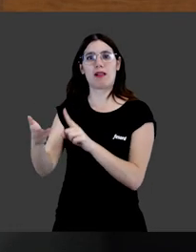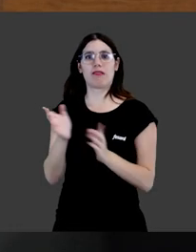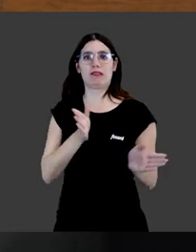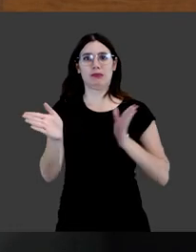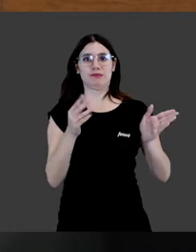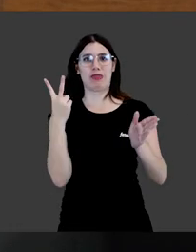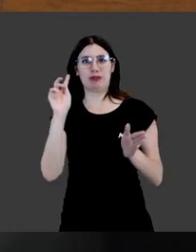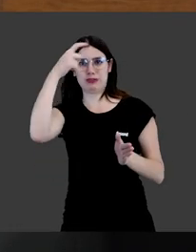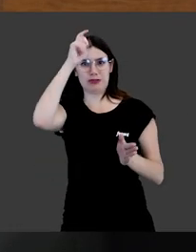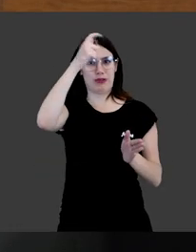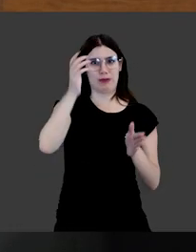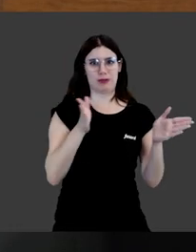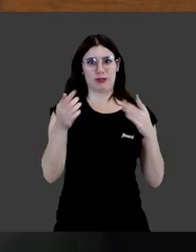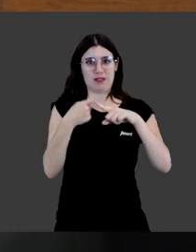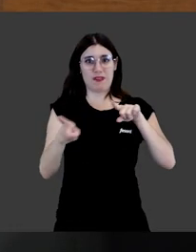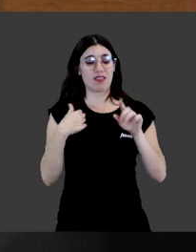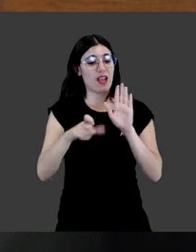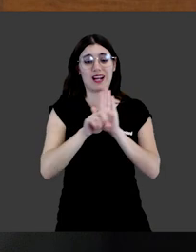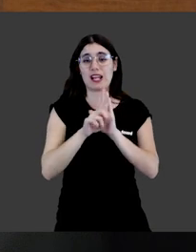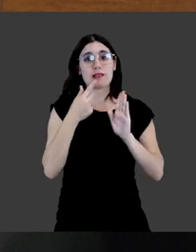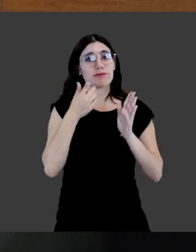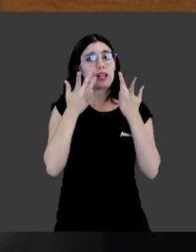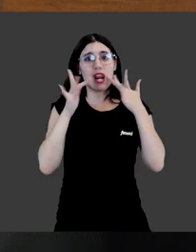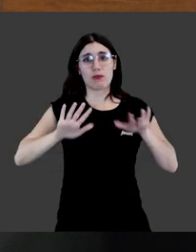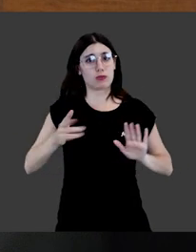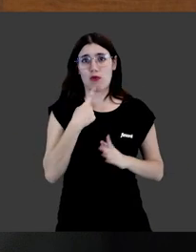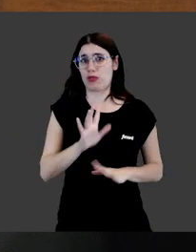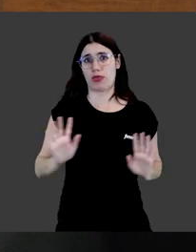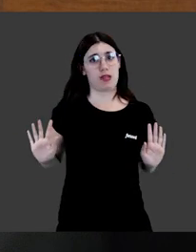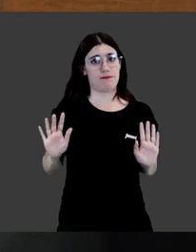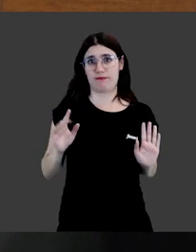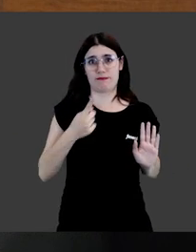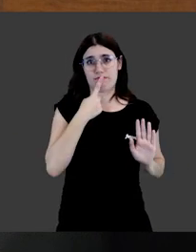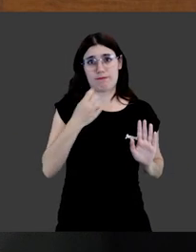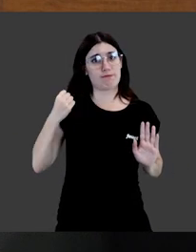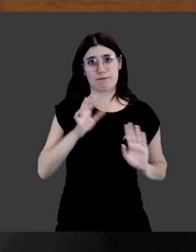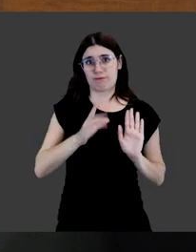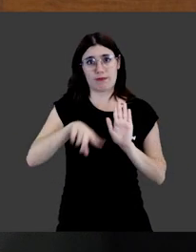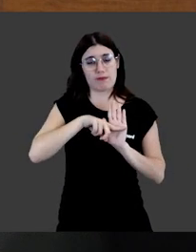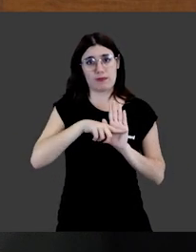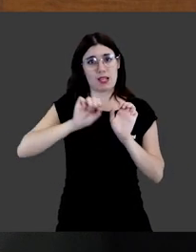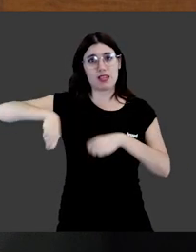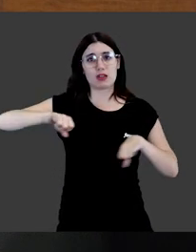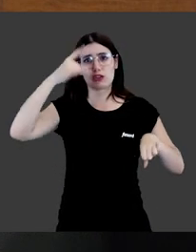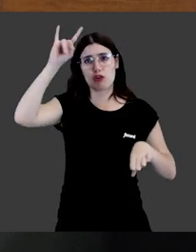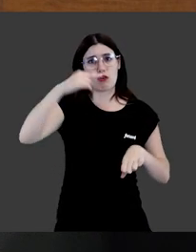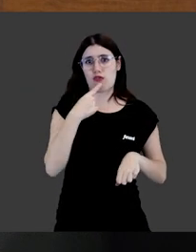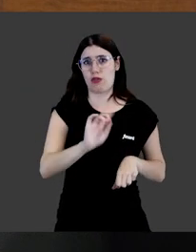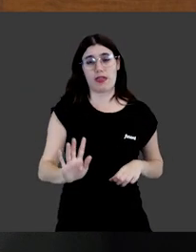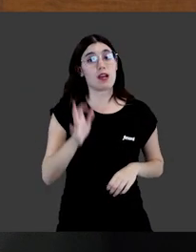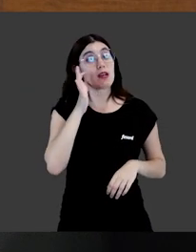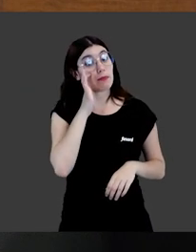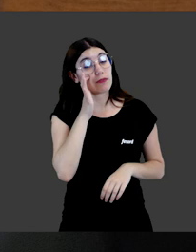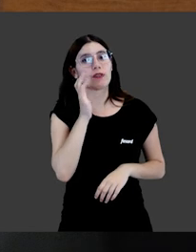de maltrato animal. Es verdad que la ley no se refiere a estos animales sujetos de actividades